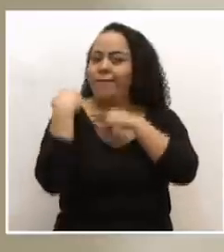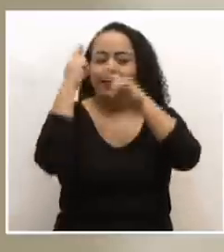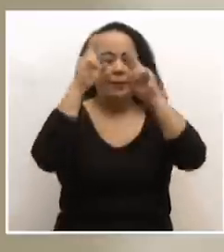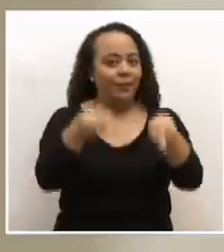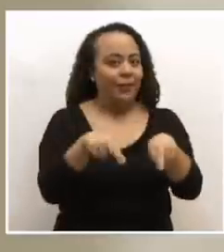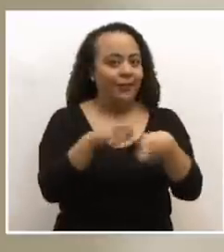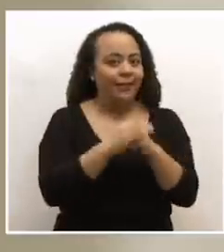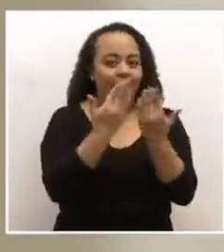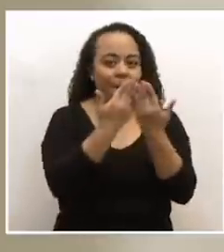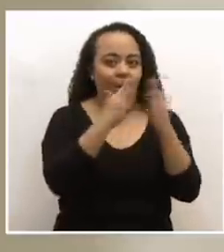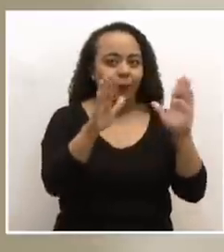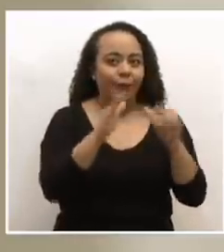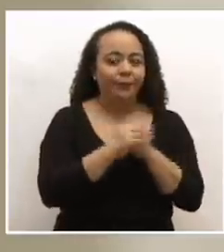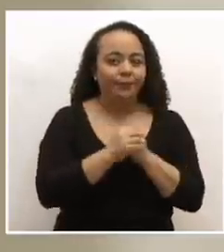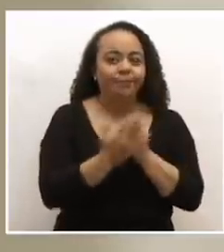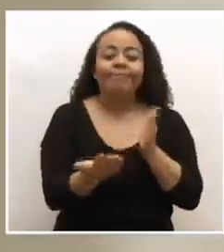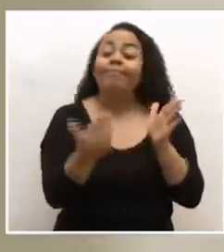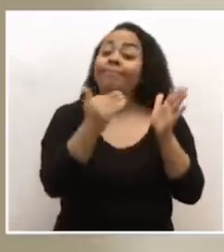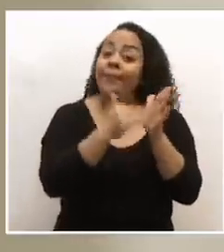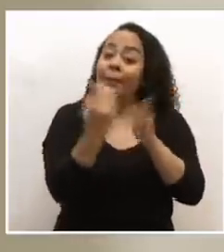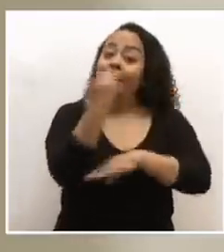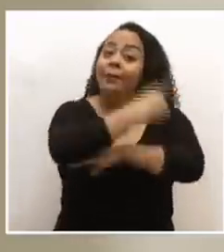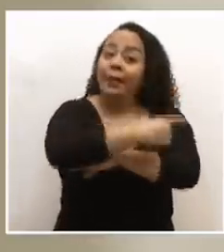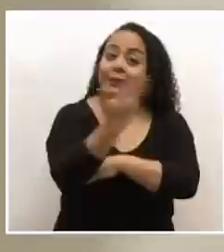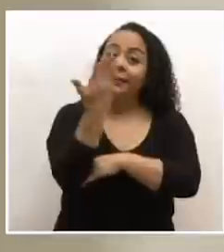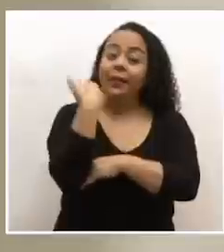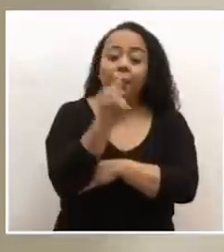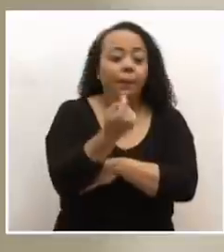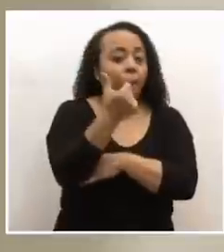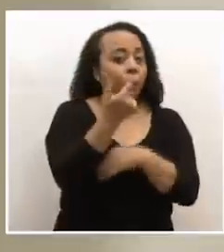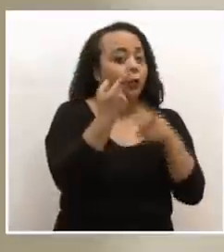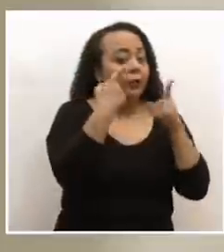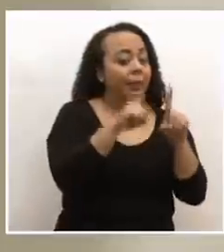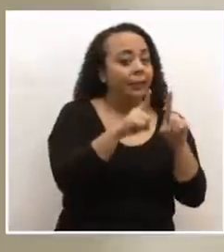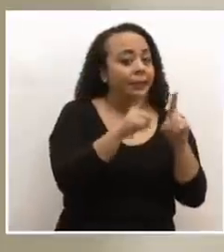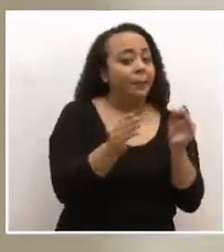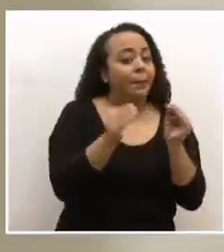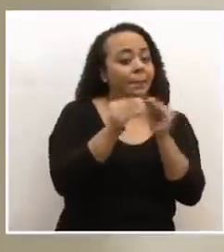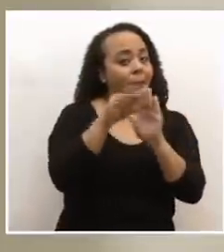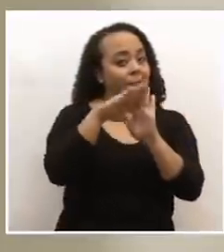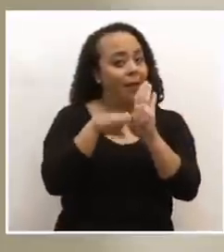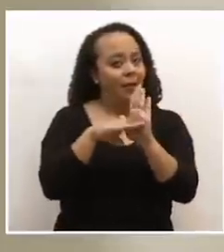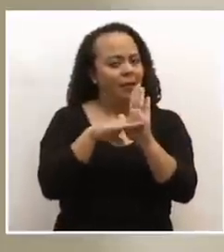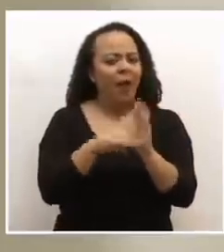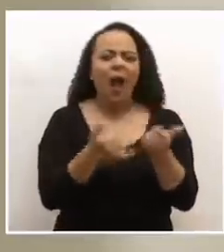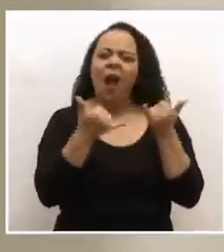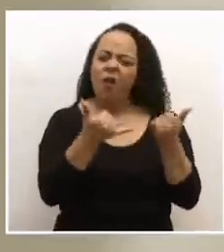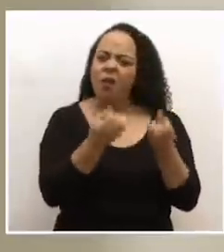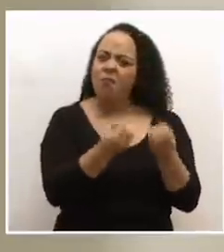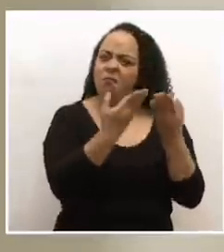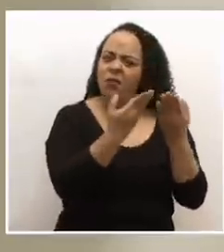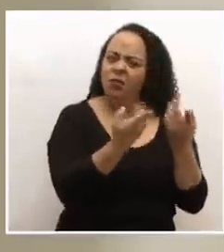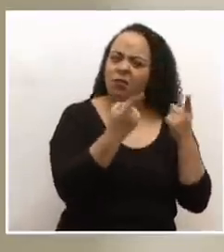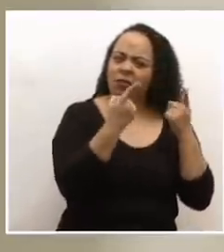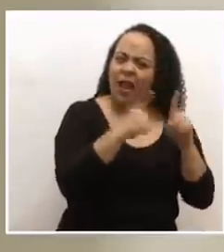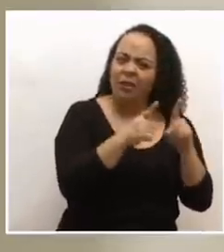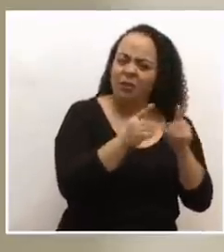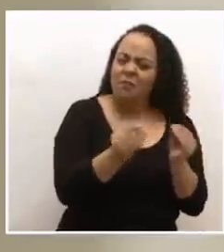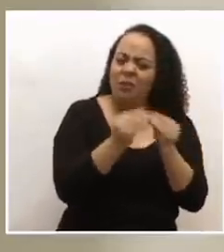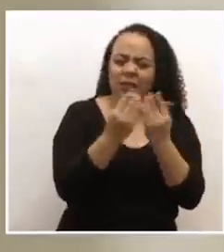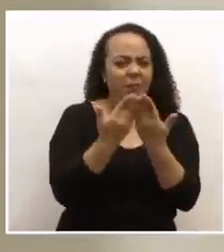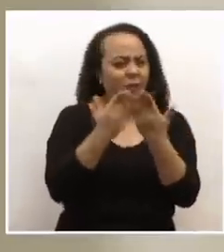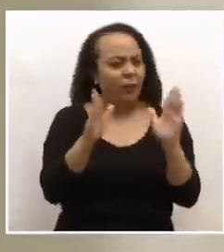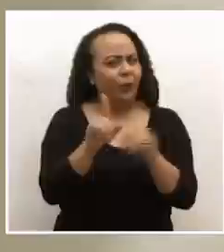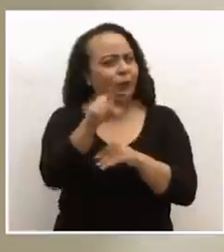al dar apertura. Lo reiteramos días atrás. Pocos casos, mayores medidas. Ahora muchos casos, más aperturas. ¿Cuál es su